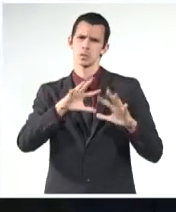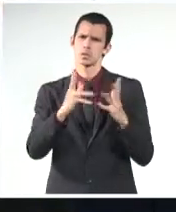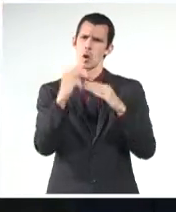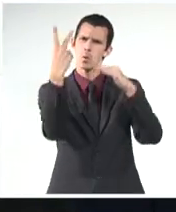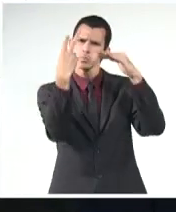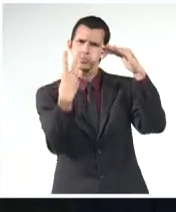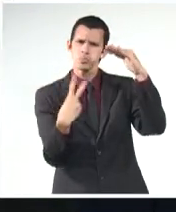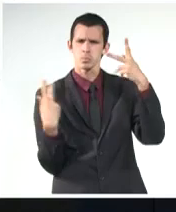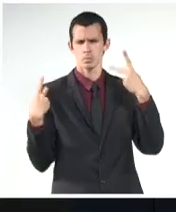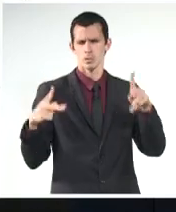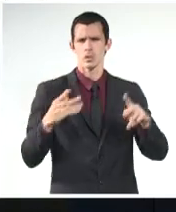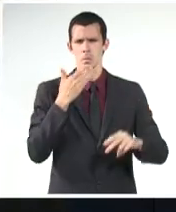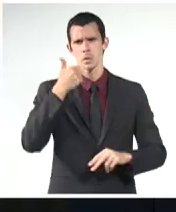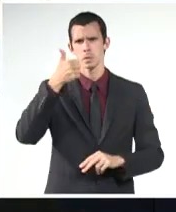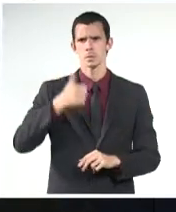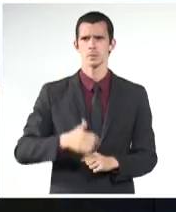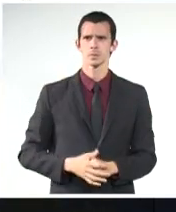Rey, estoy dando punto final a las breves nacionales.